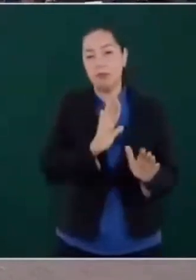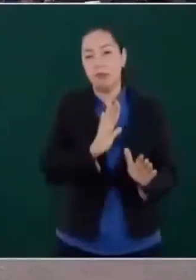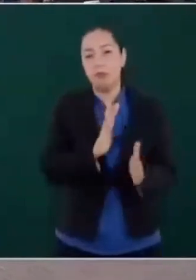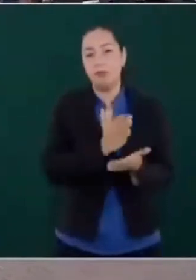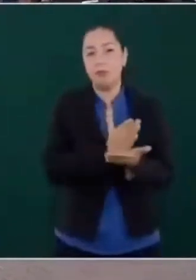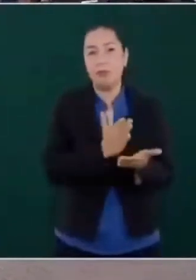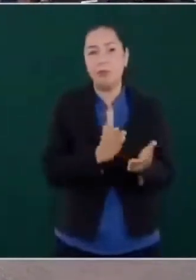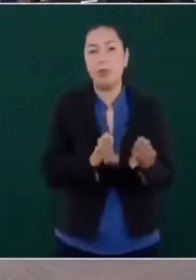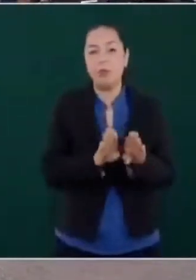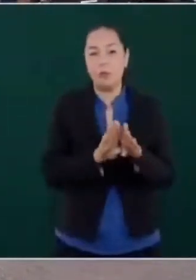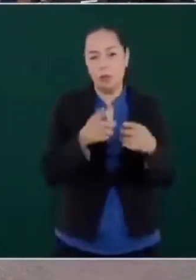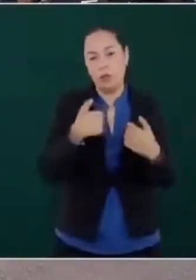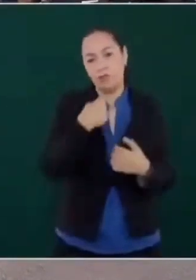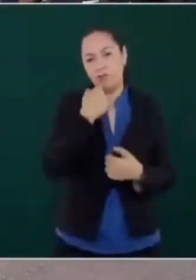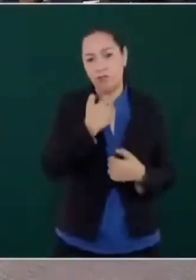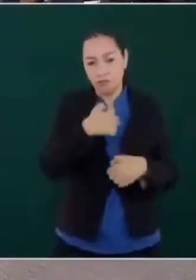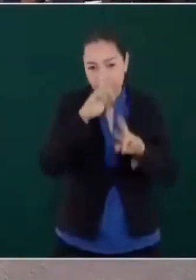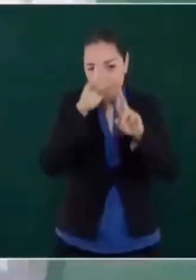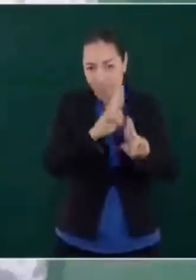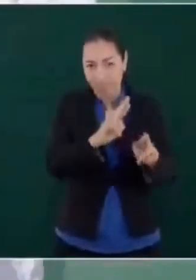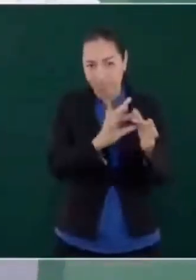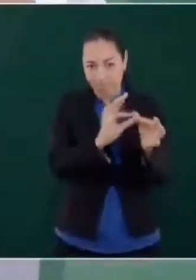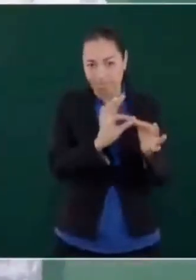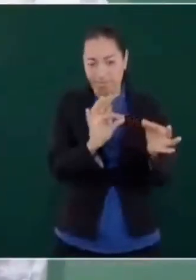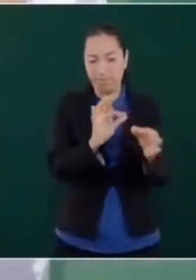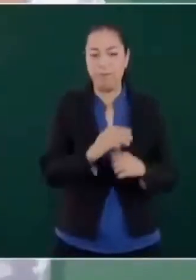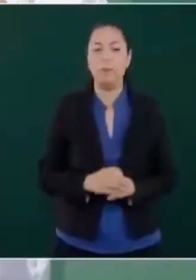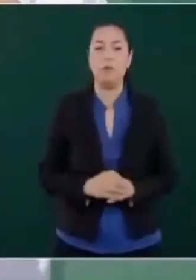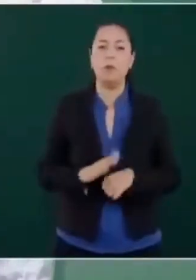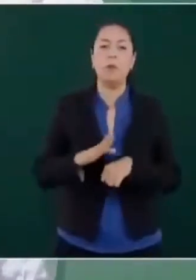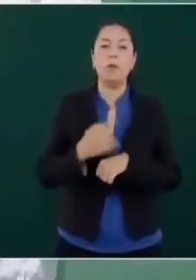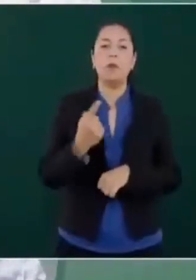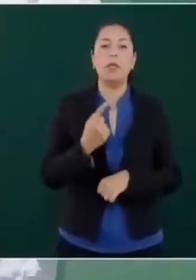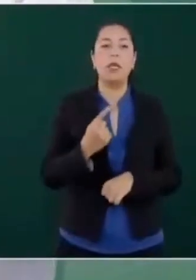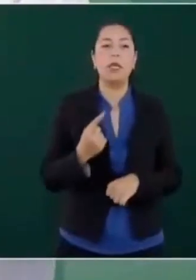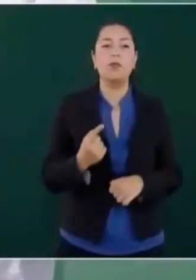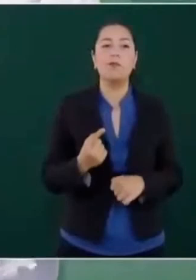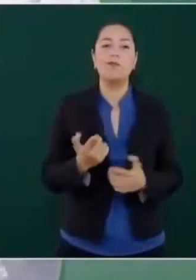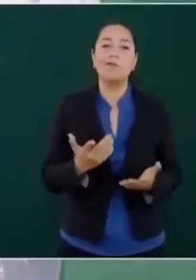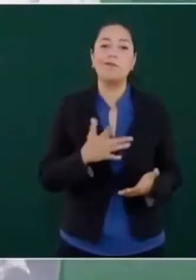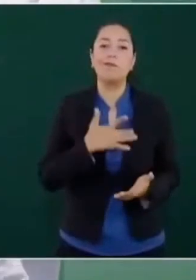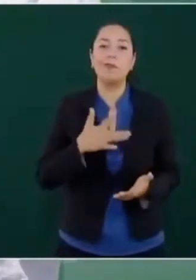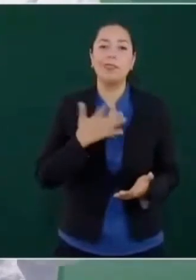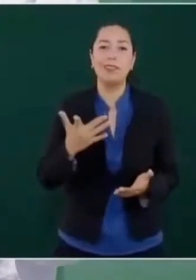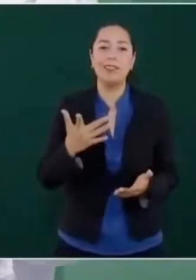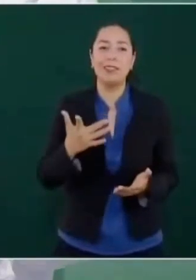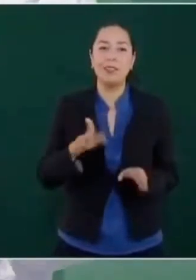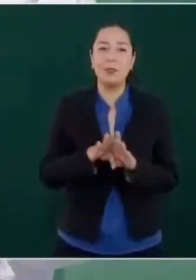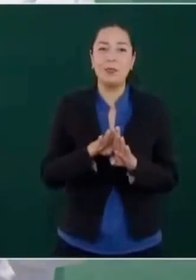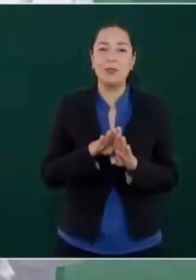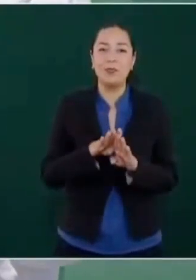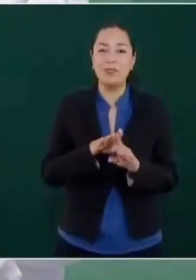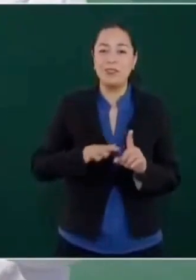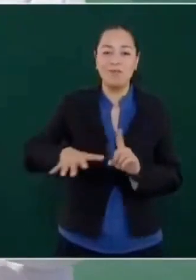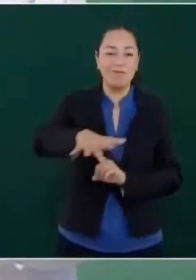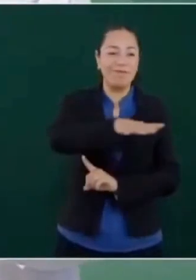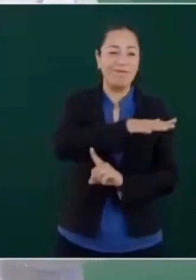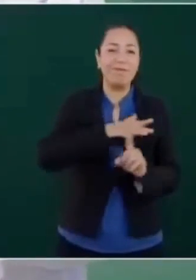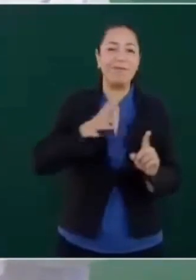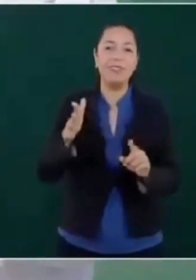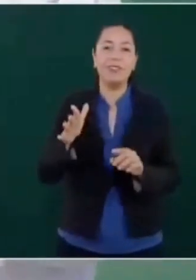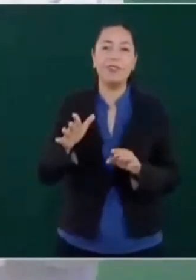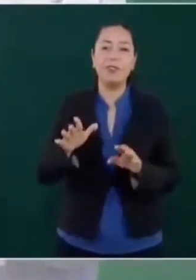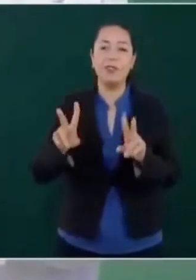respeto, ¿no? O porque sí hay un ambiente de mucho amarillismo,